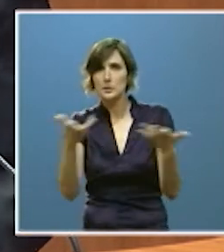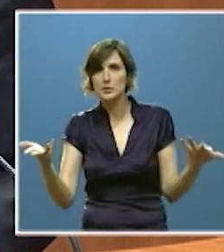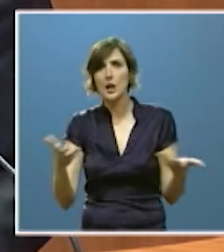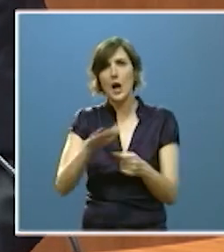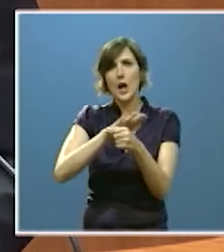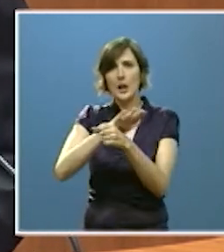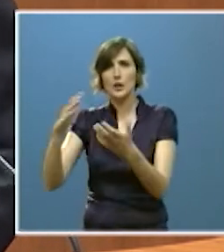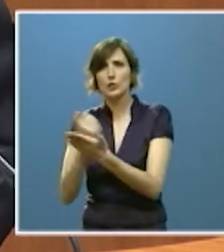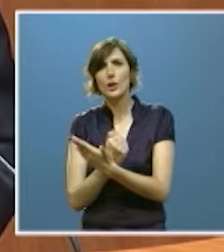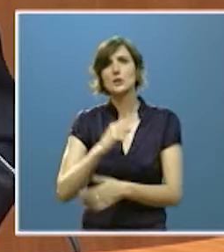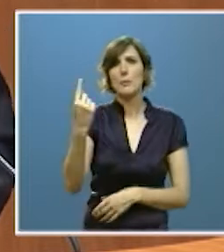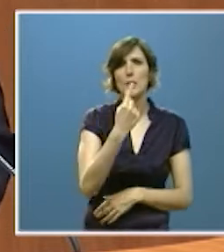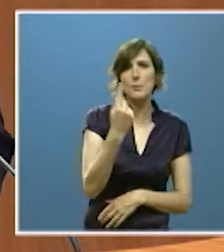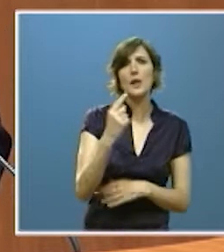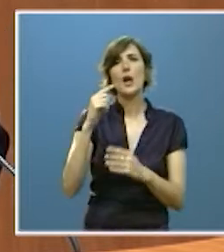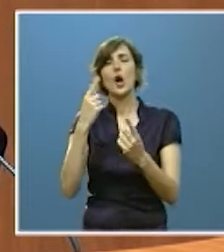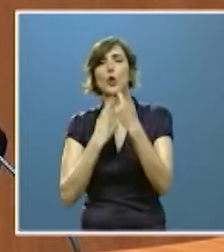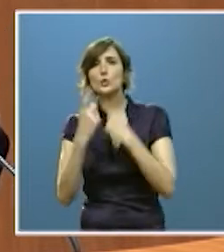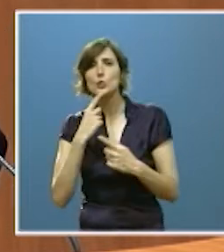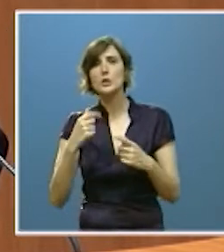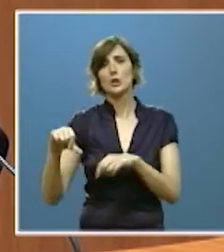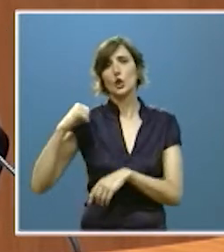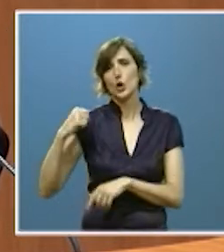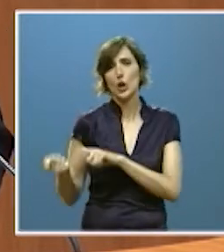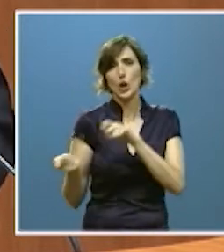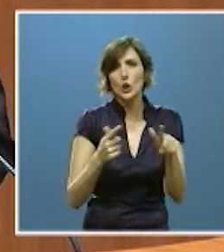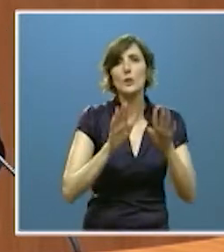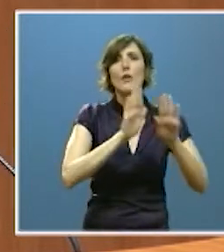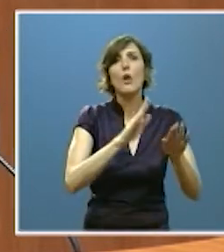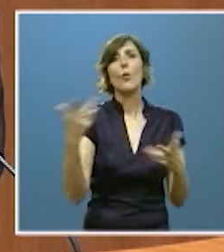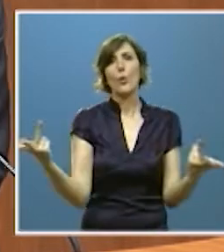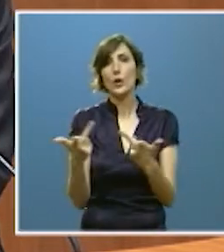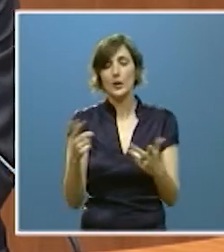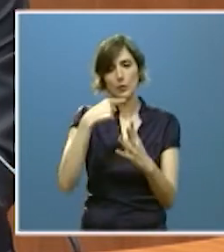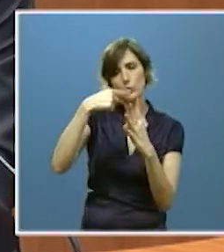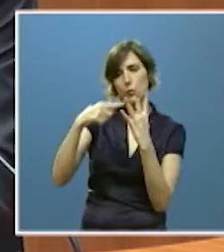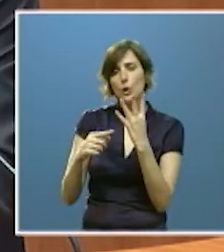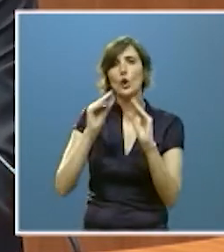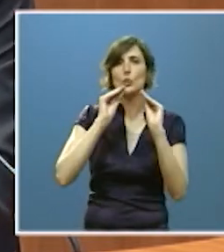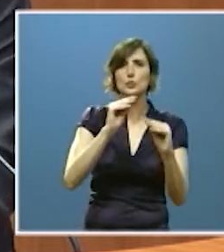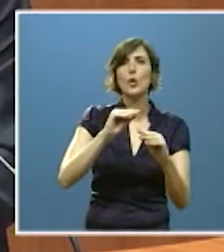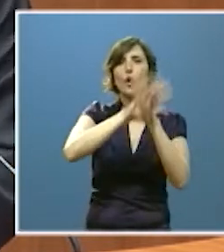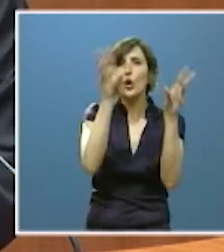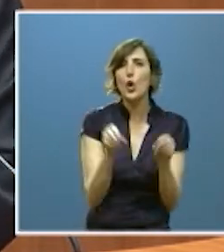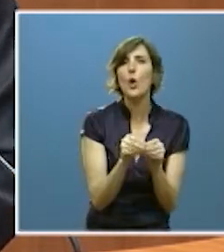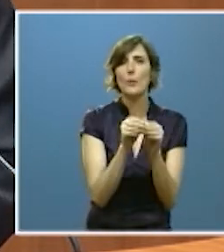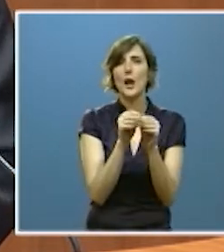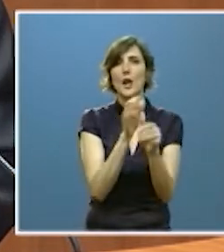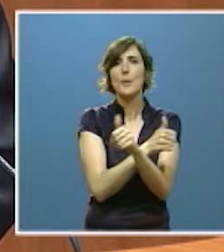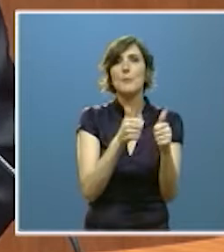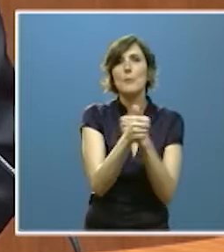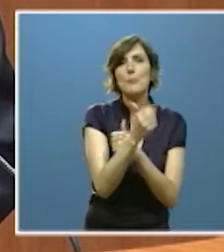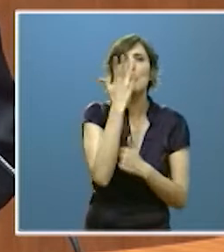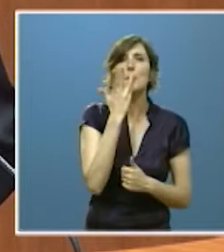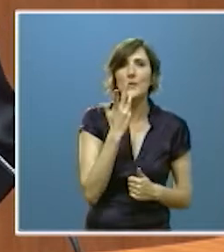las áreas primaria consultas hospitalización y urgencias en cada una de ellas en los distintos aspectos valoración global preferencia